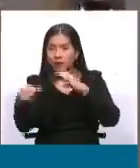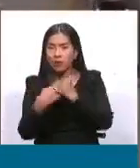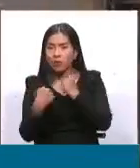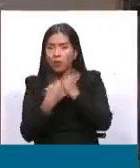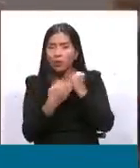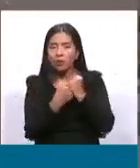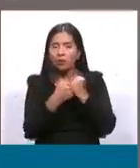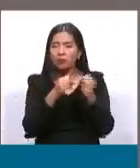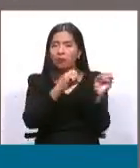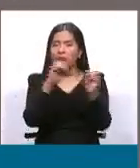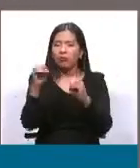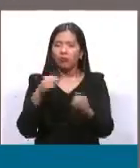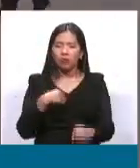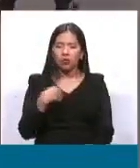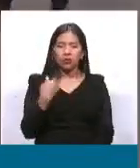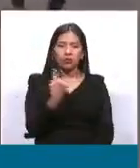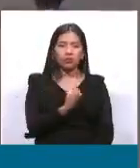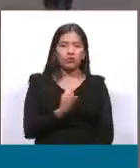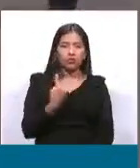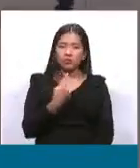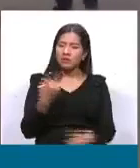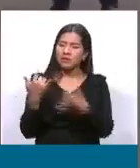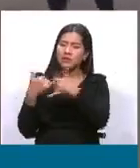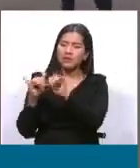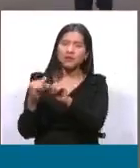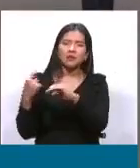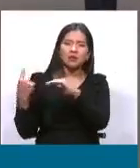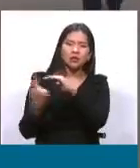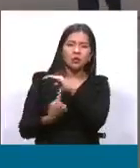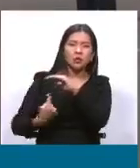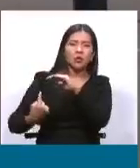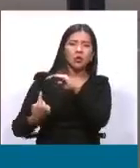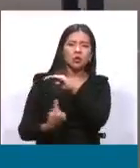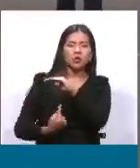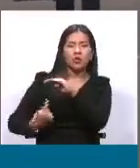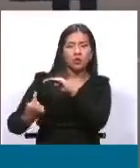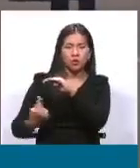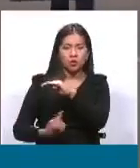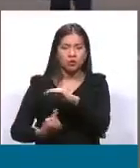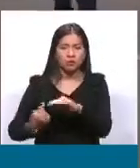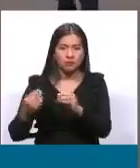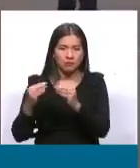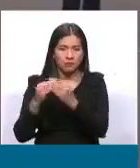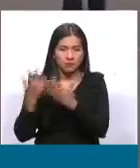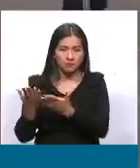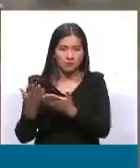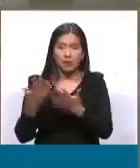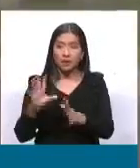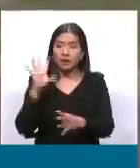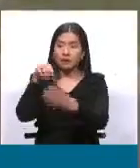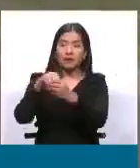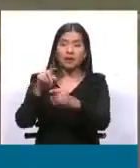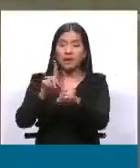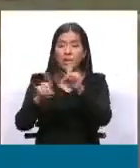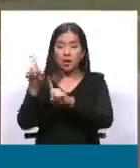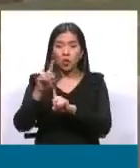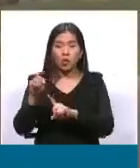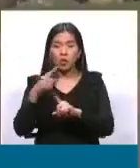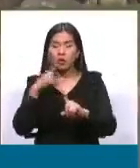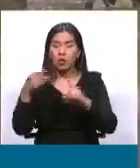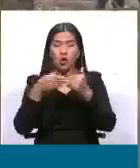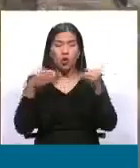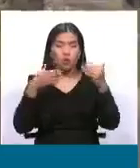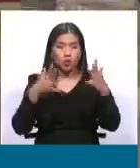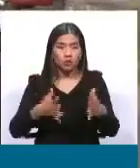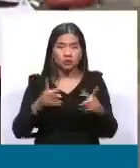nacional, lo único que hace es aislarse aún más de quienes, aún desde la oposición, pueden tener posiciones más razonables,